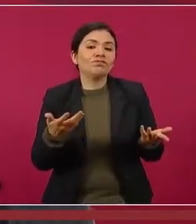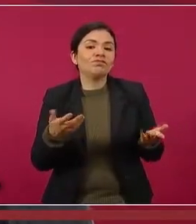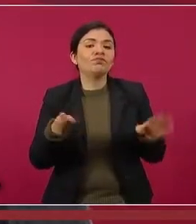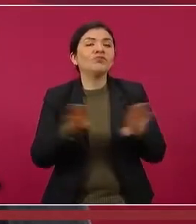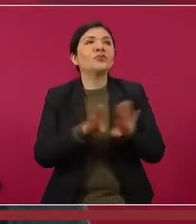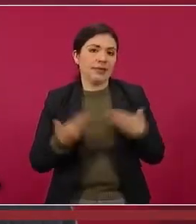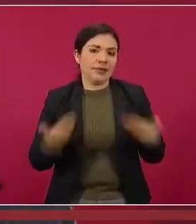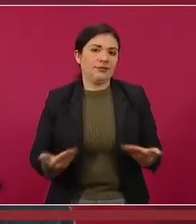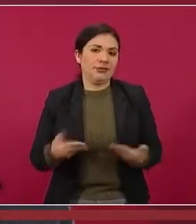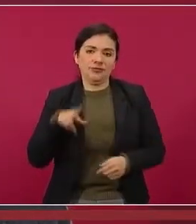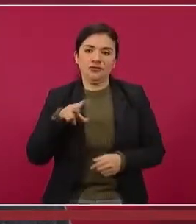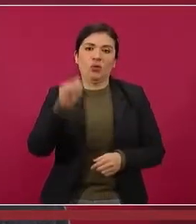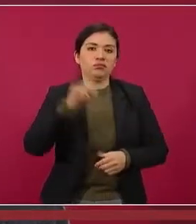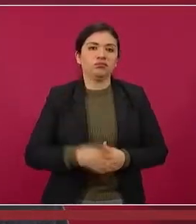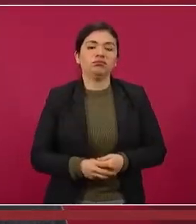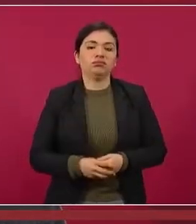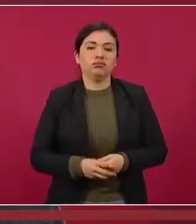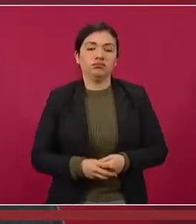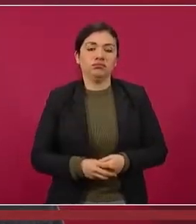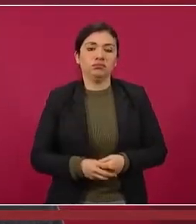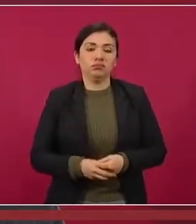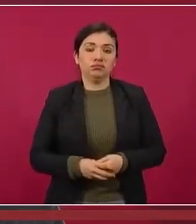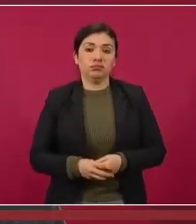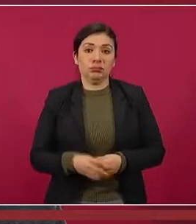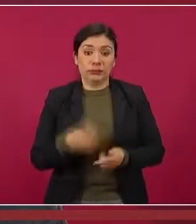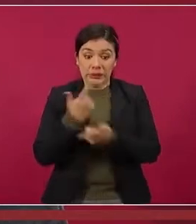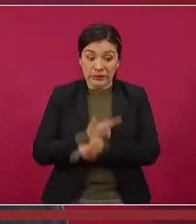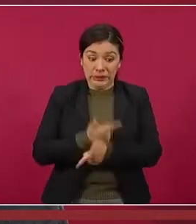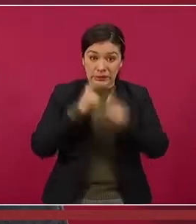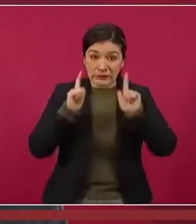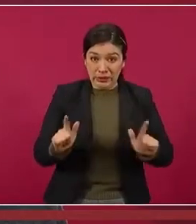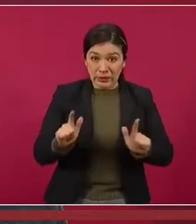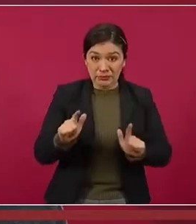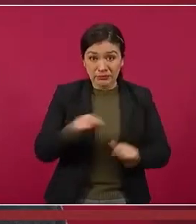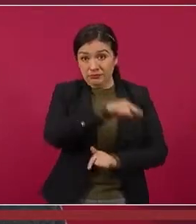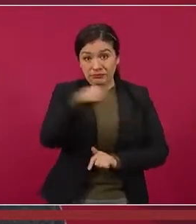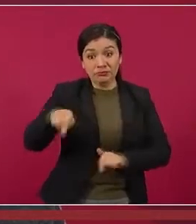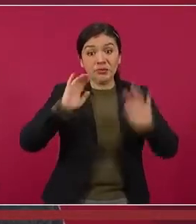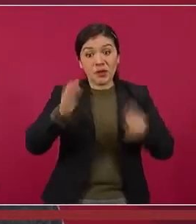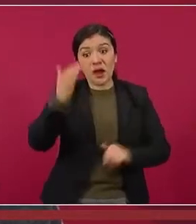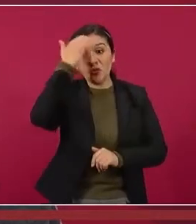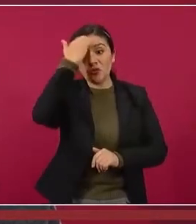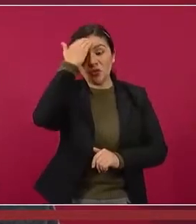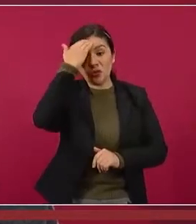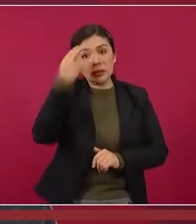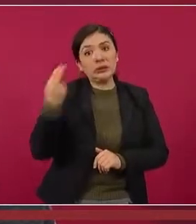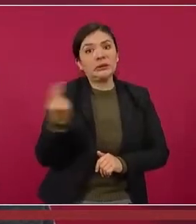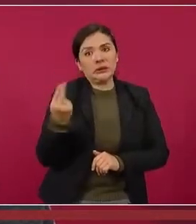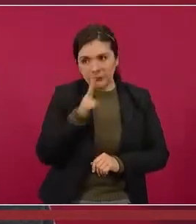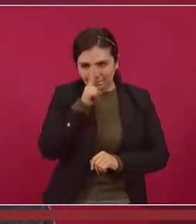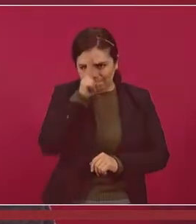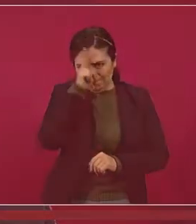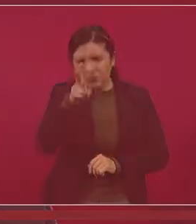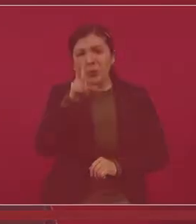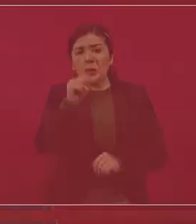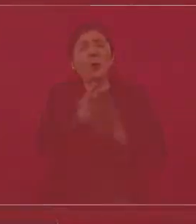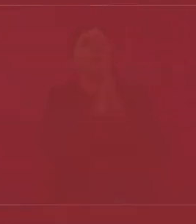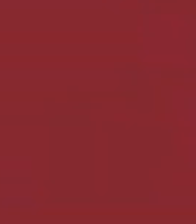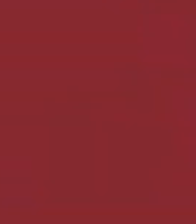imaginario y la libertad, ya lo sabemos, se conquista, no se implora.